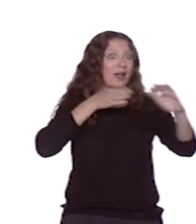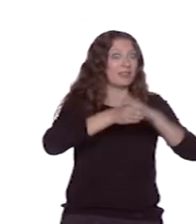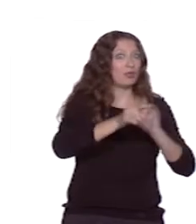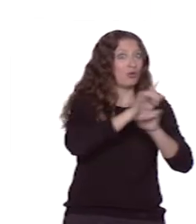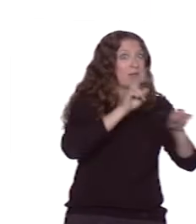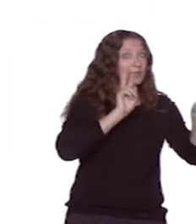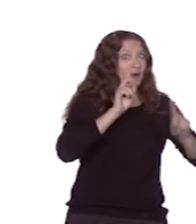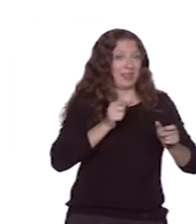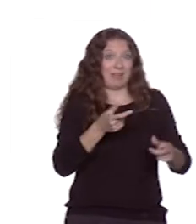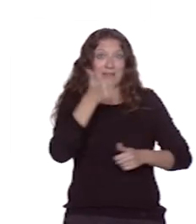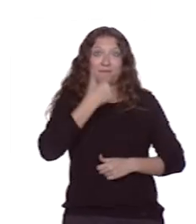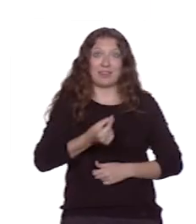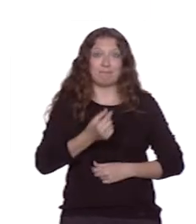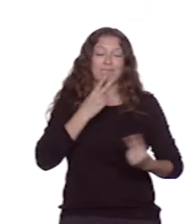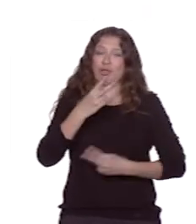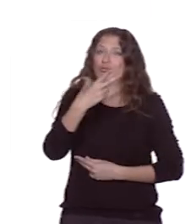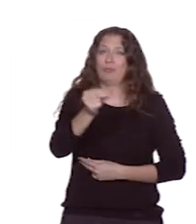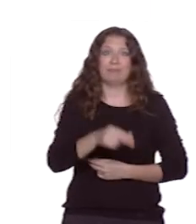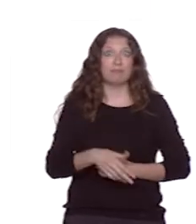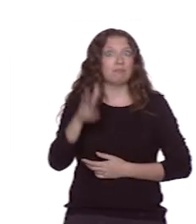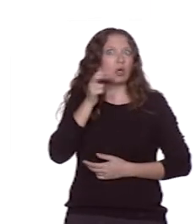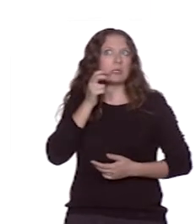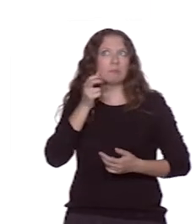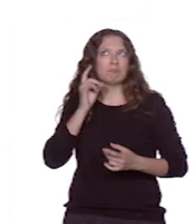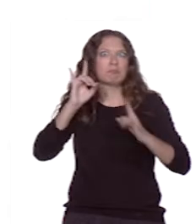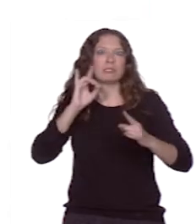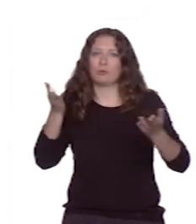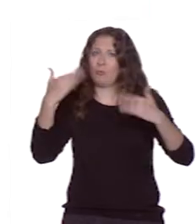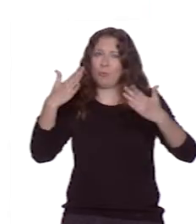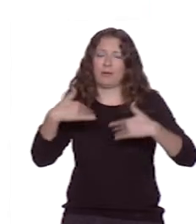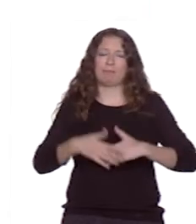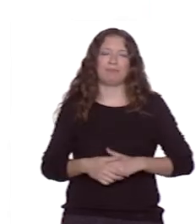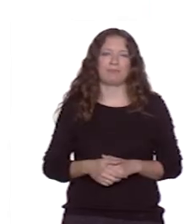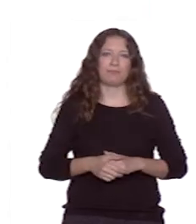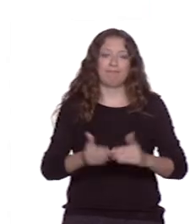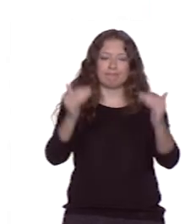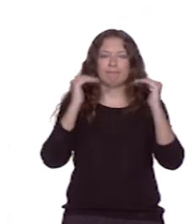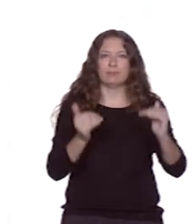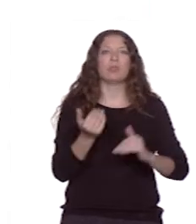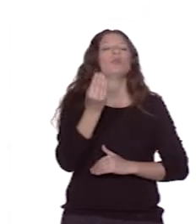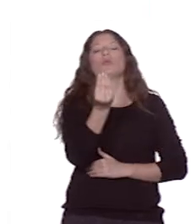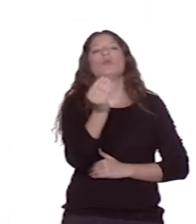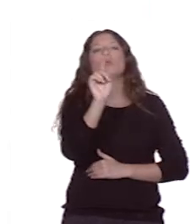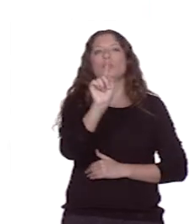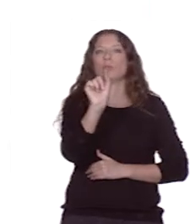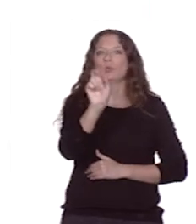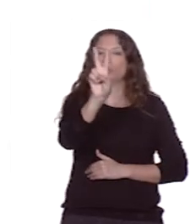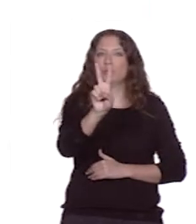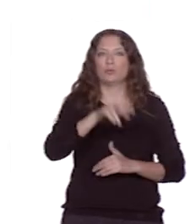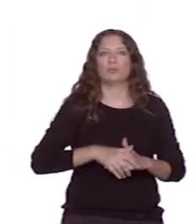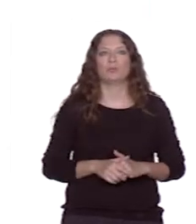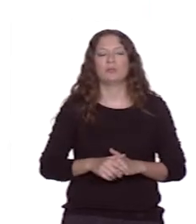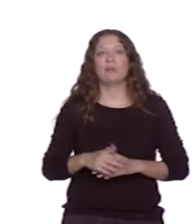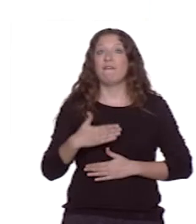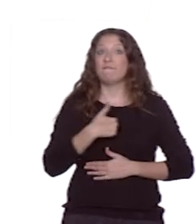respuesta es no, no hay salida sonora. Vamos entonces a la pregunta Q1.2. ¿La